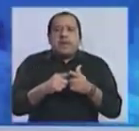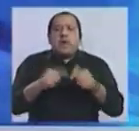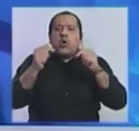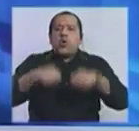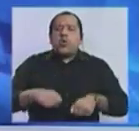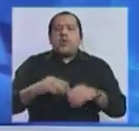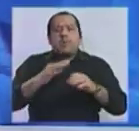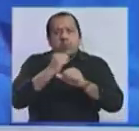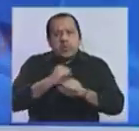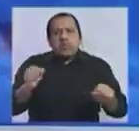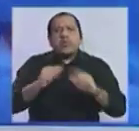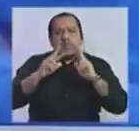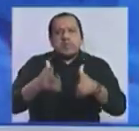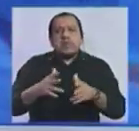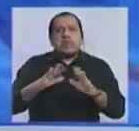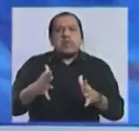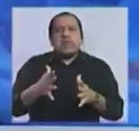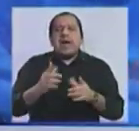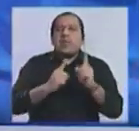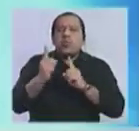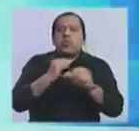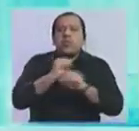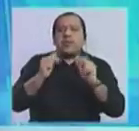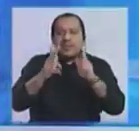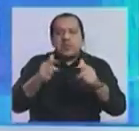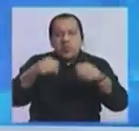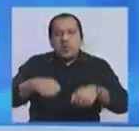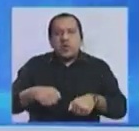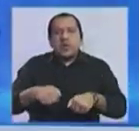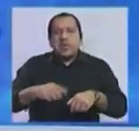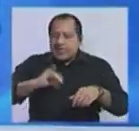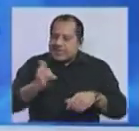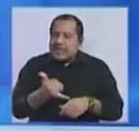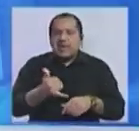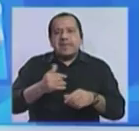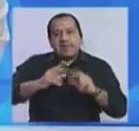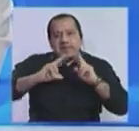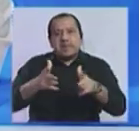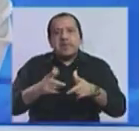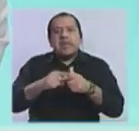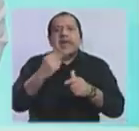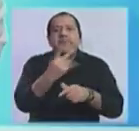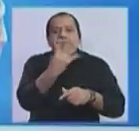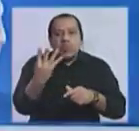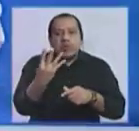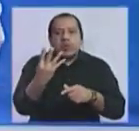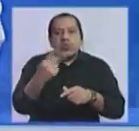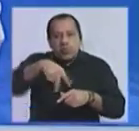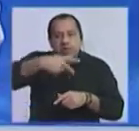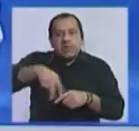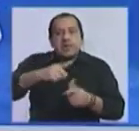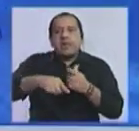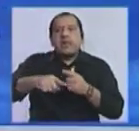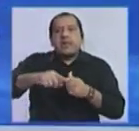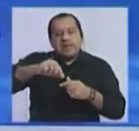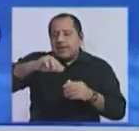estamos en condiciones de decir, alguien está en condiciones de decir, tajantemente, el 24 de noviembre va a pasar